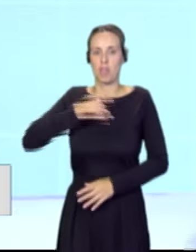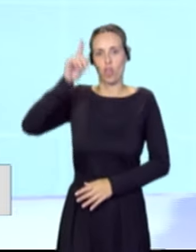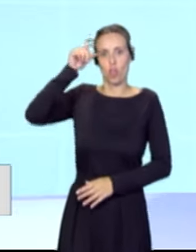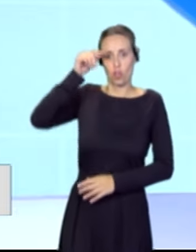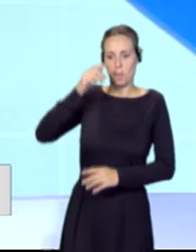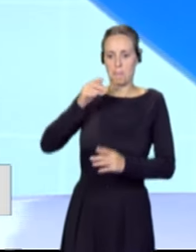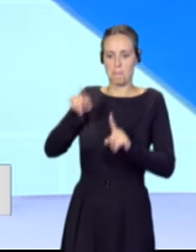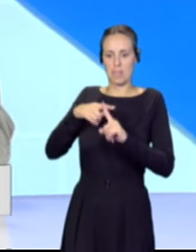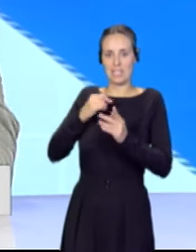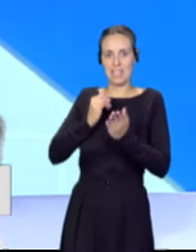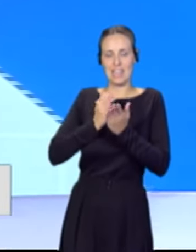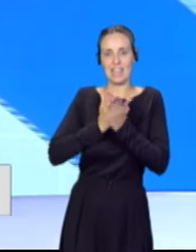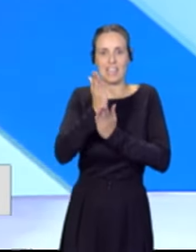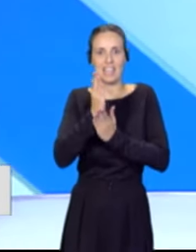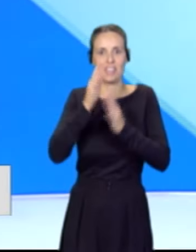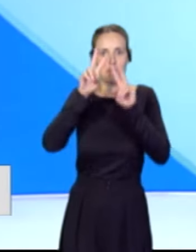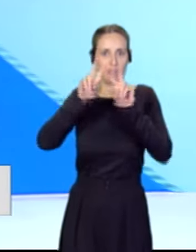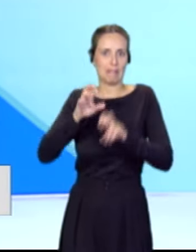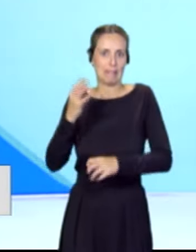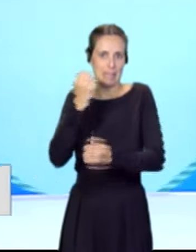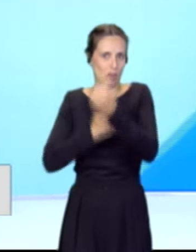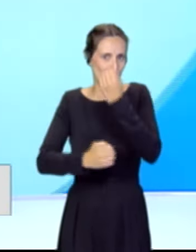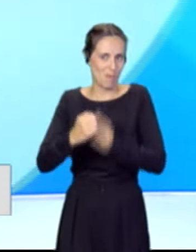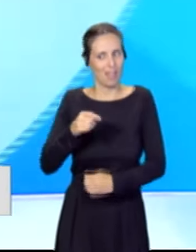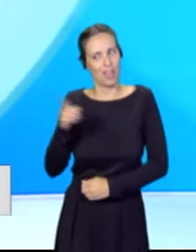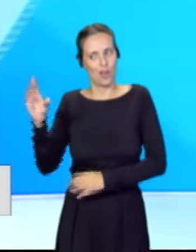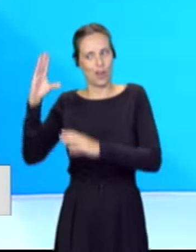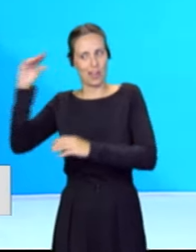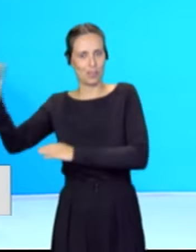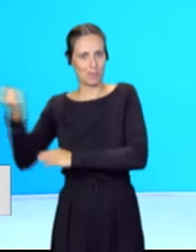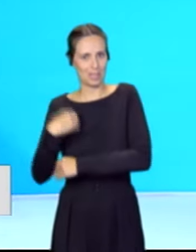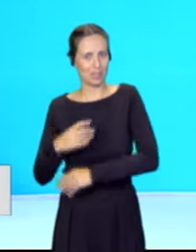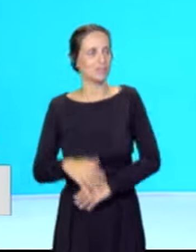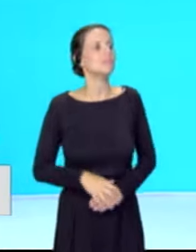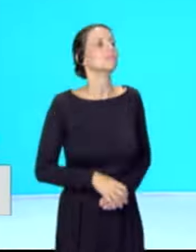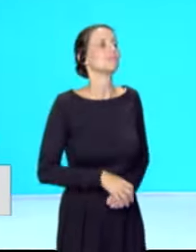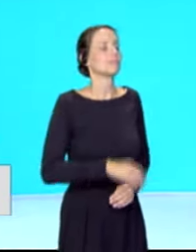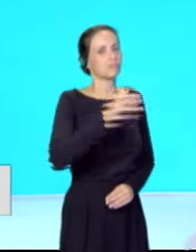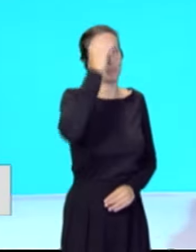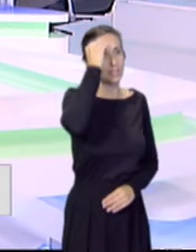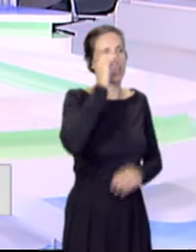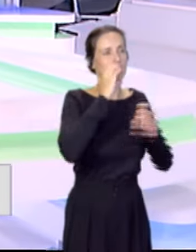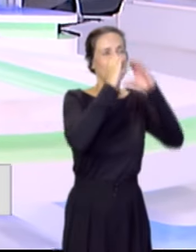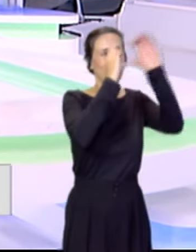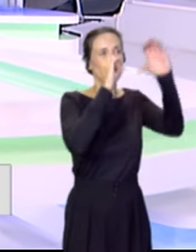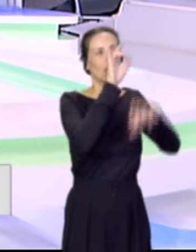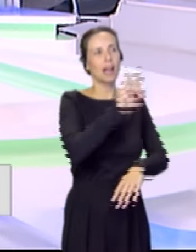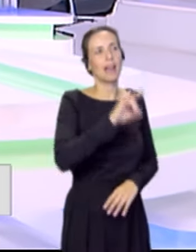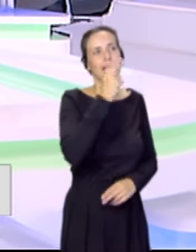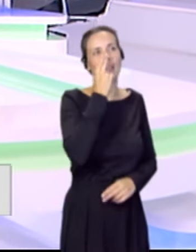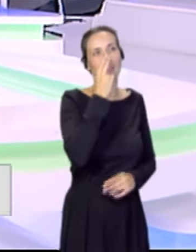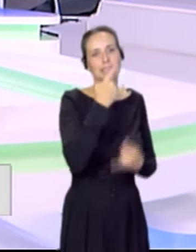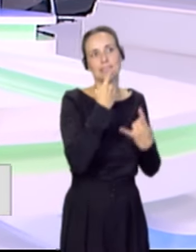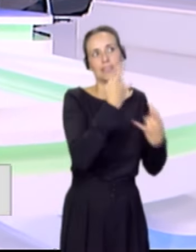economía, no es la astronomía. Hay gente mucho más lista que yo que hace eso. Ha combinado todo. Entiendo yo que se habrán interesado por los telescopios de Canarias, no sé si algún